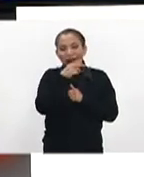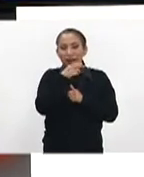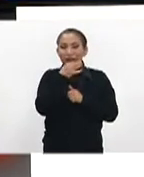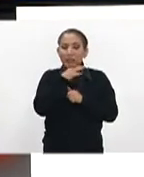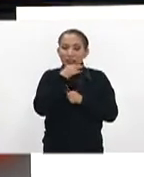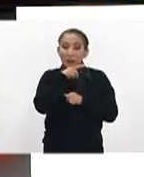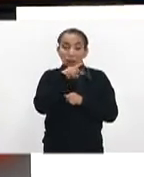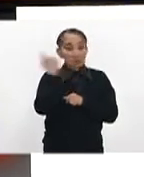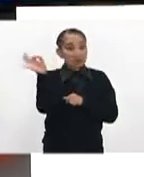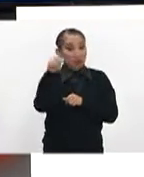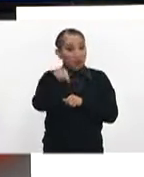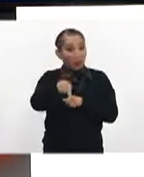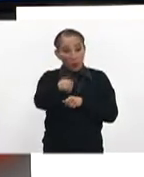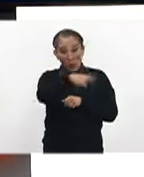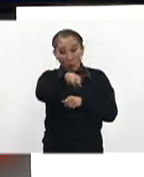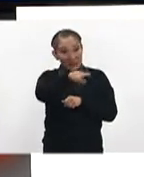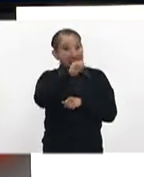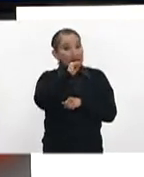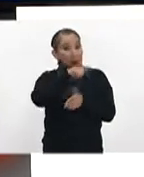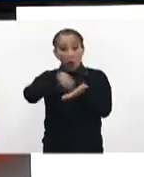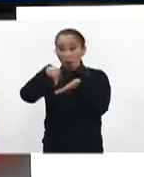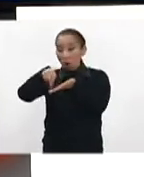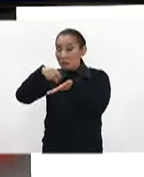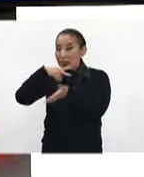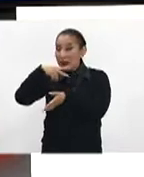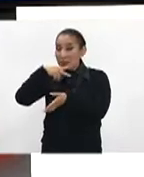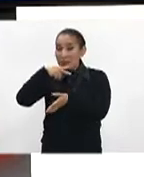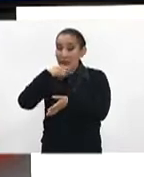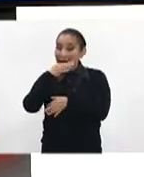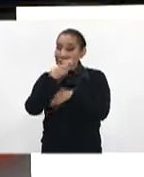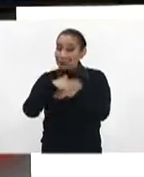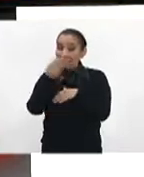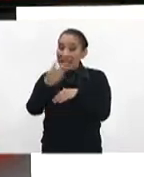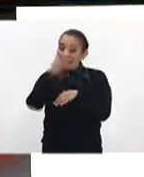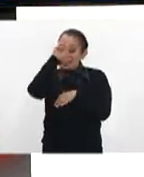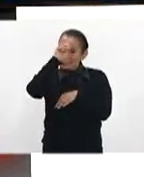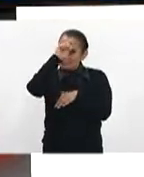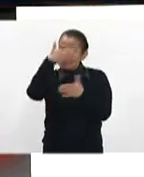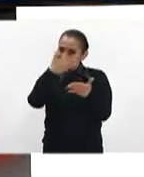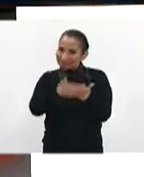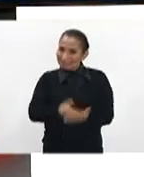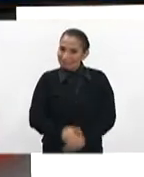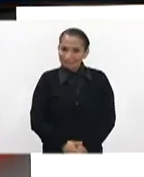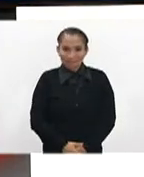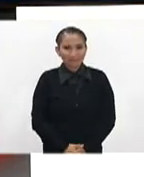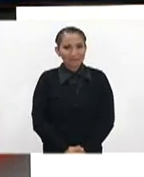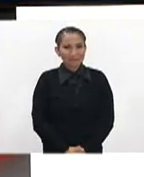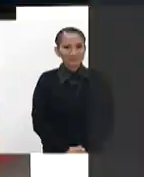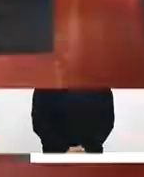decembrinas. Si usted no ha hecho las compras navideñas, bueno, pues esta es una excelente opción.